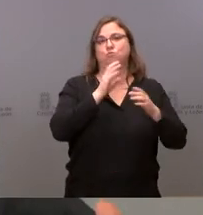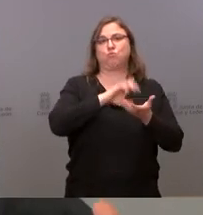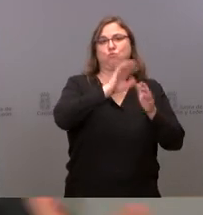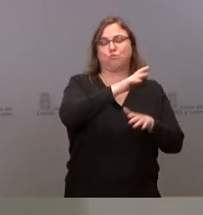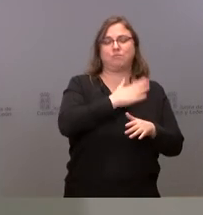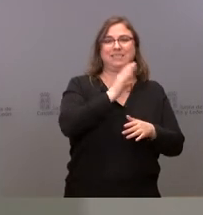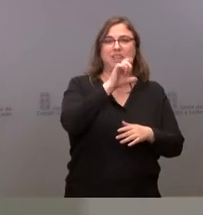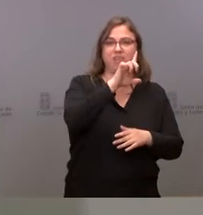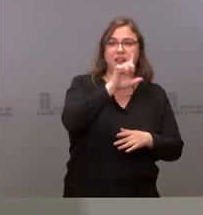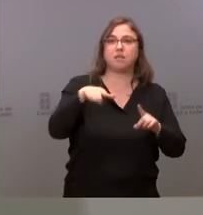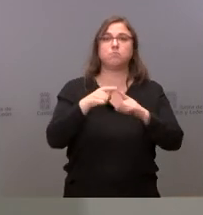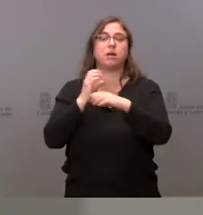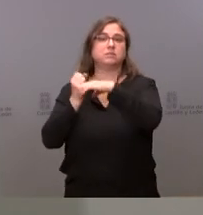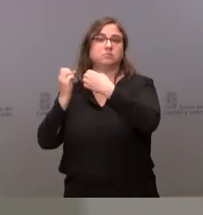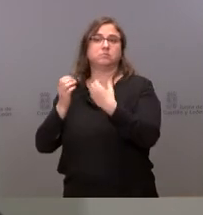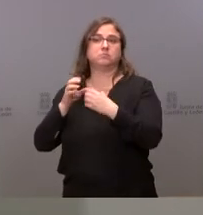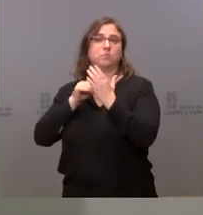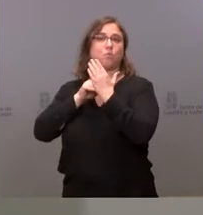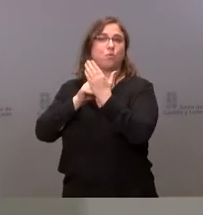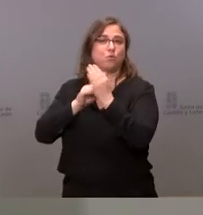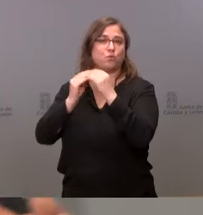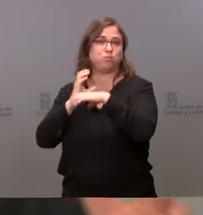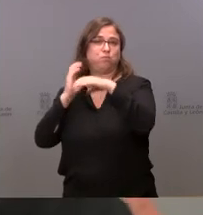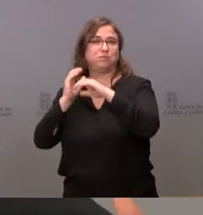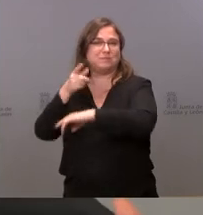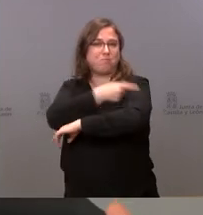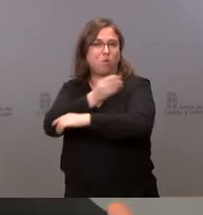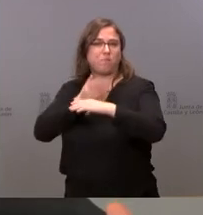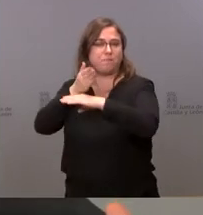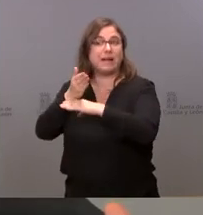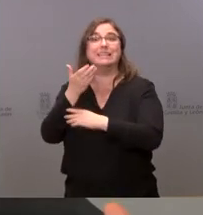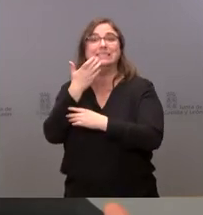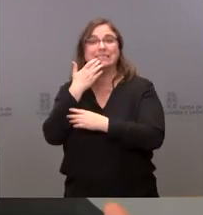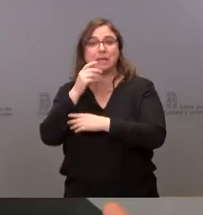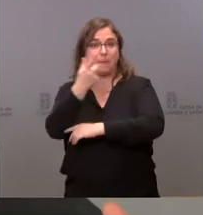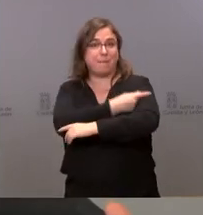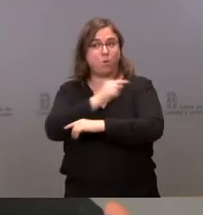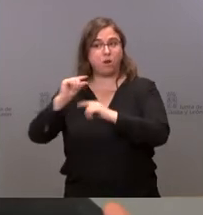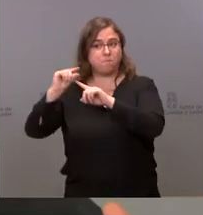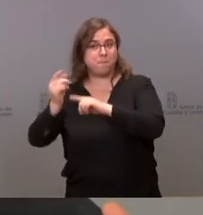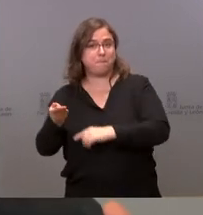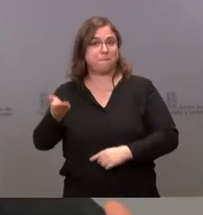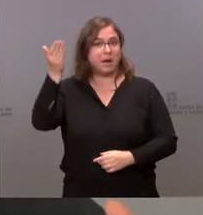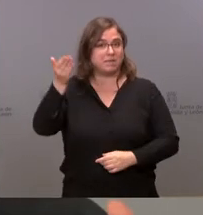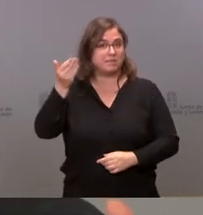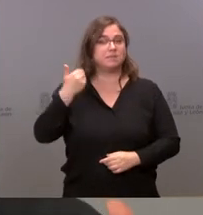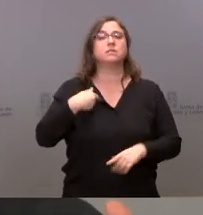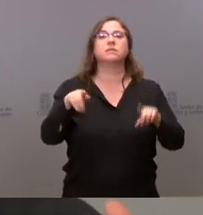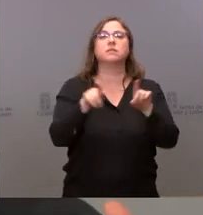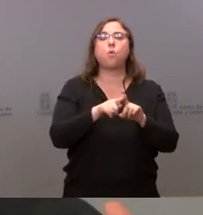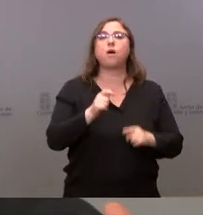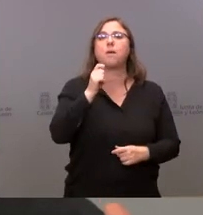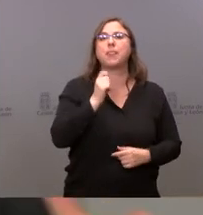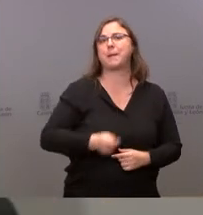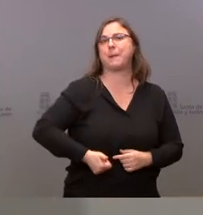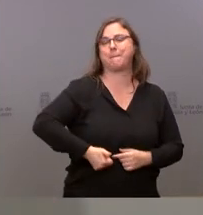vacunación si son con las mismas vacunas pues lógicamente lo que haríamos es que las vacunas que son las mismas y que pongan esas unidades